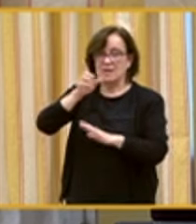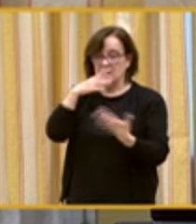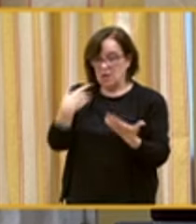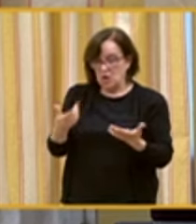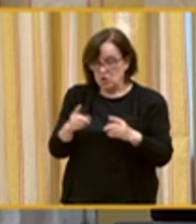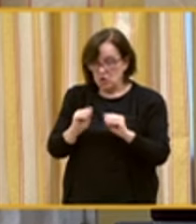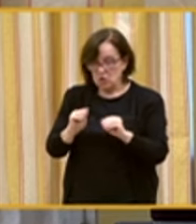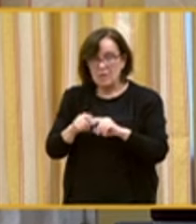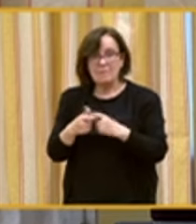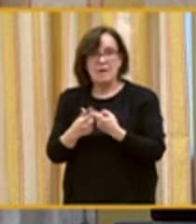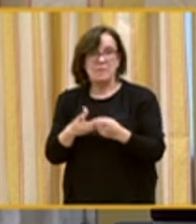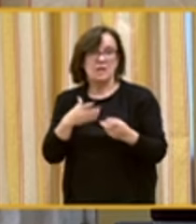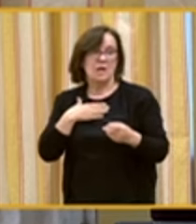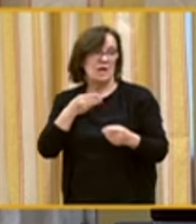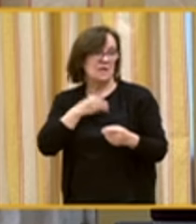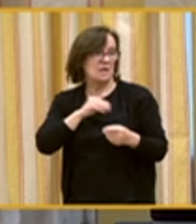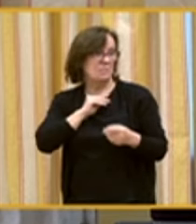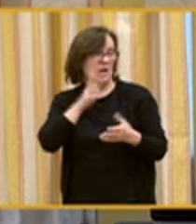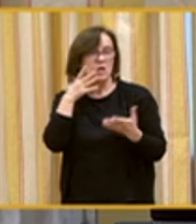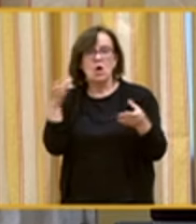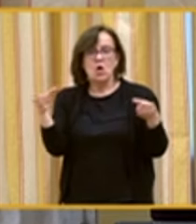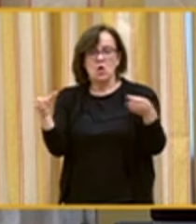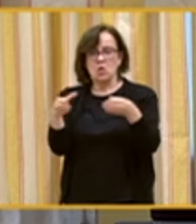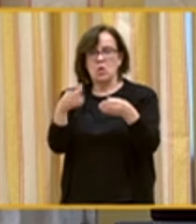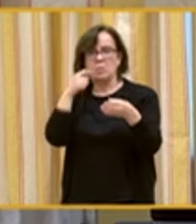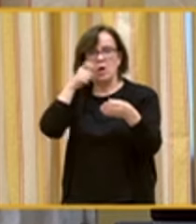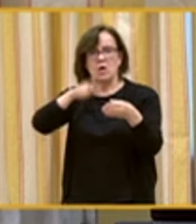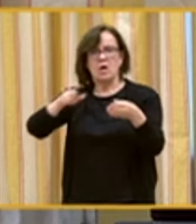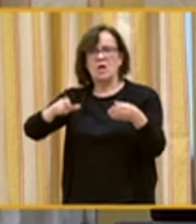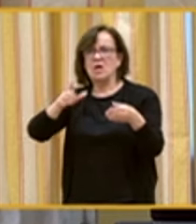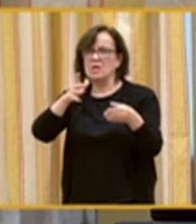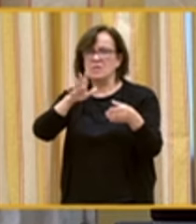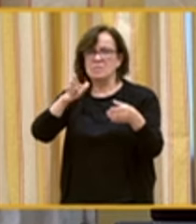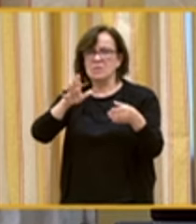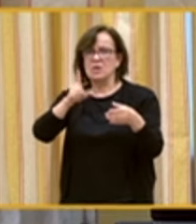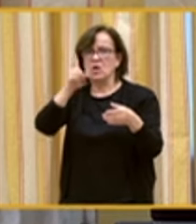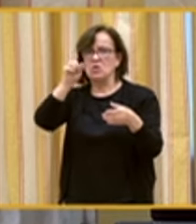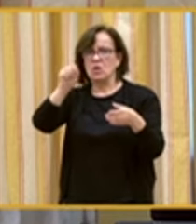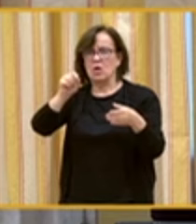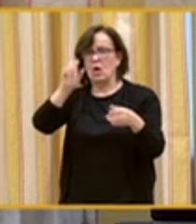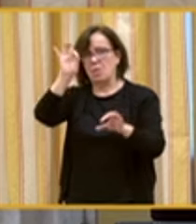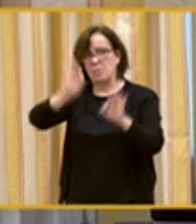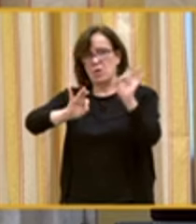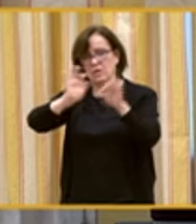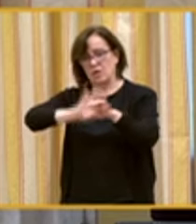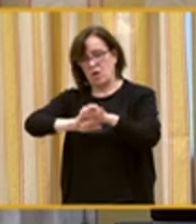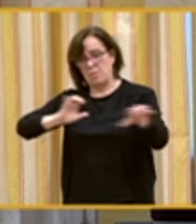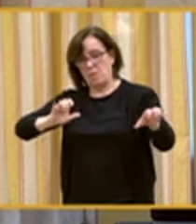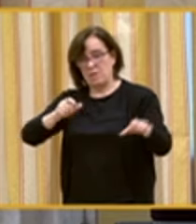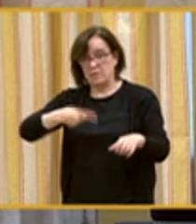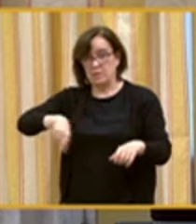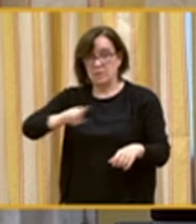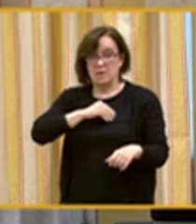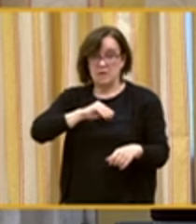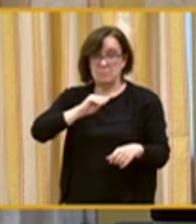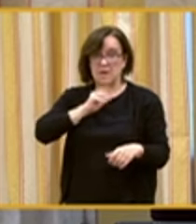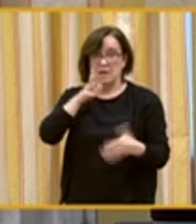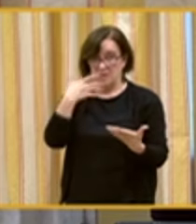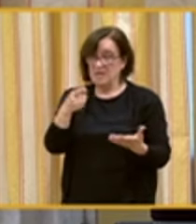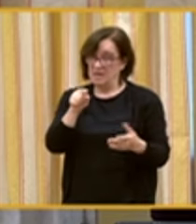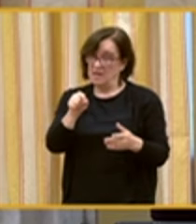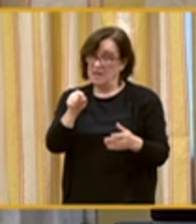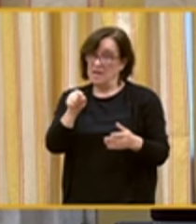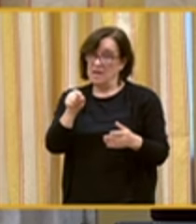familias en nuestro país. Hay un grupo humano que supone cerca del 1% de la población de nuestro país que tiene